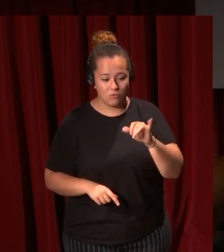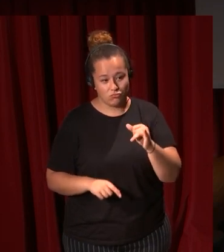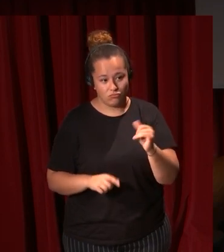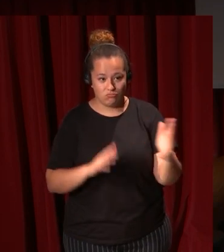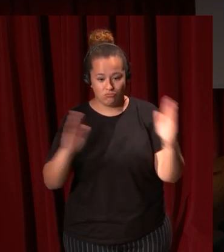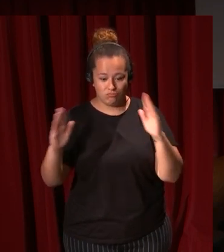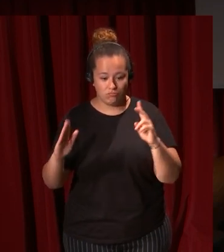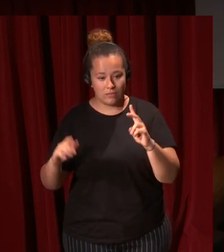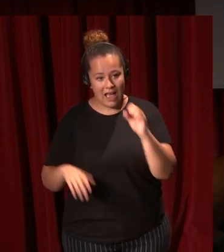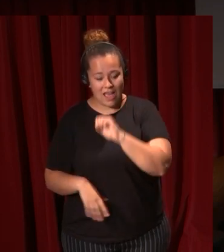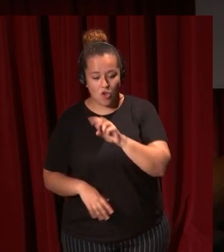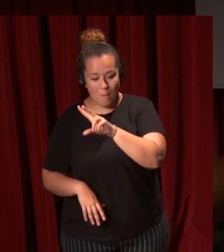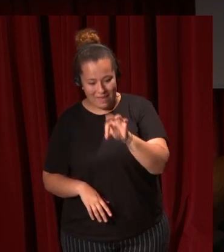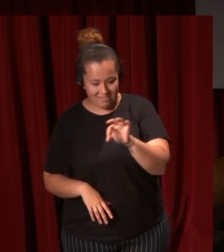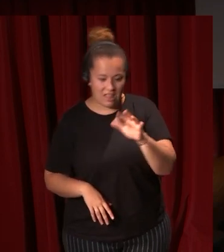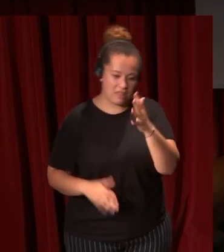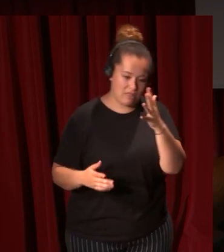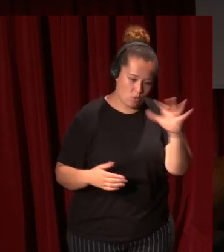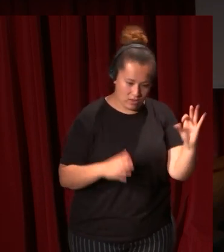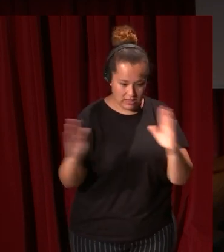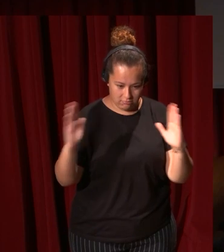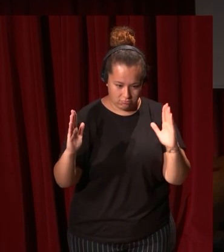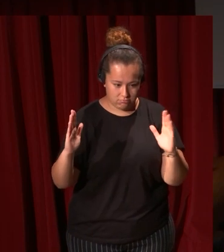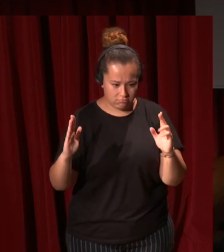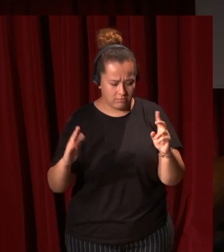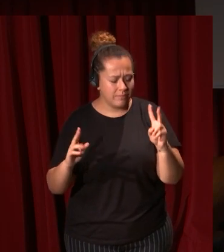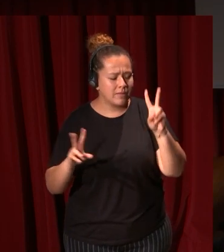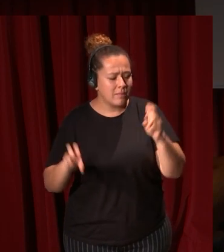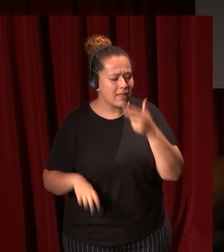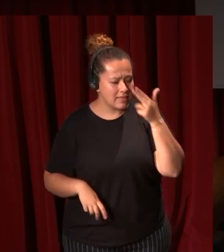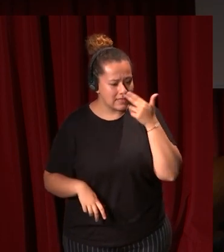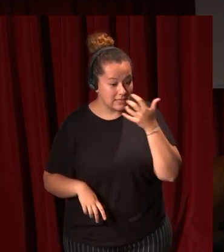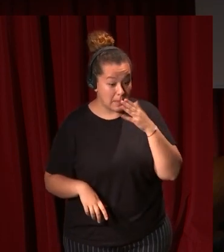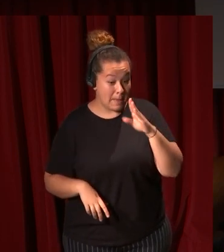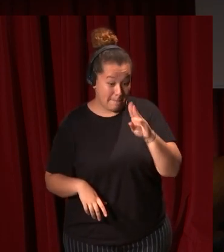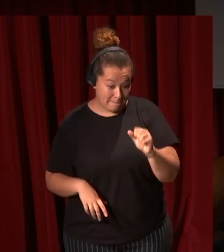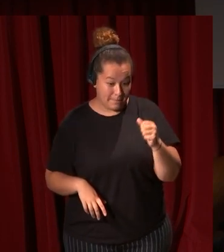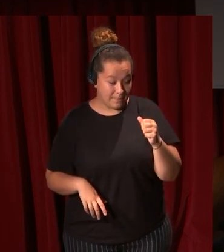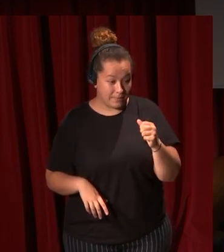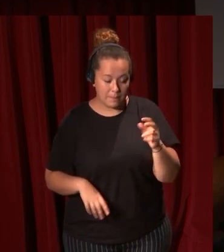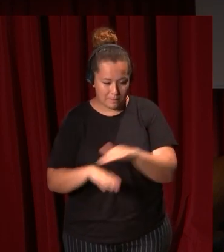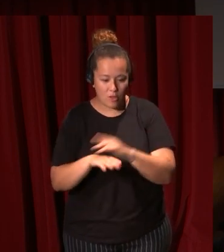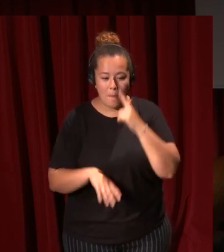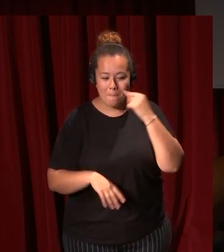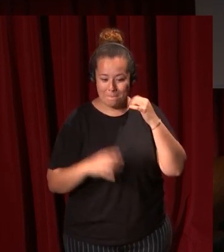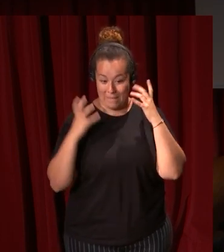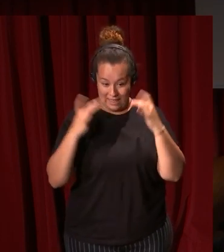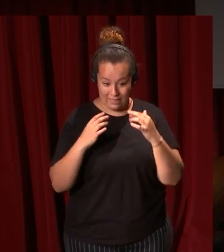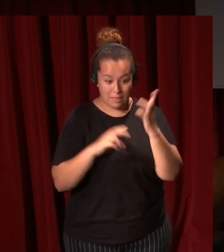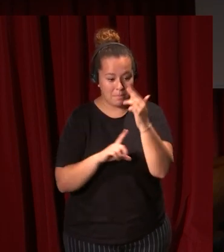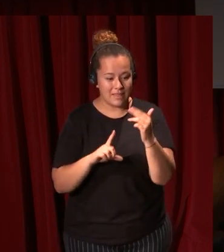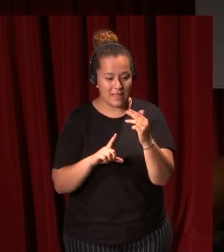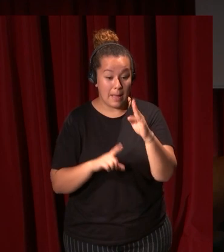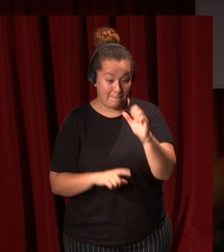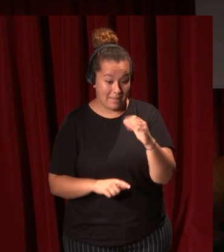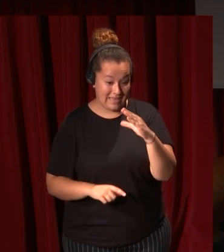y el año 50 una cuestión interesante cuando Pacheco pinta el cuadro de la izquierda perdón cuando Velázquez pinta a Pacheco en el